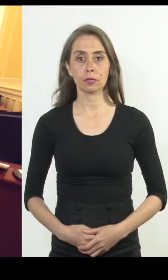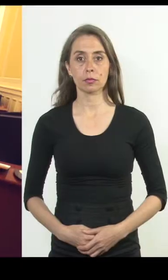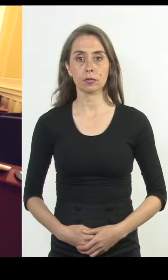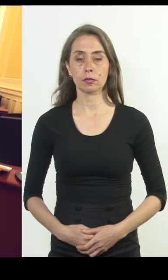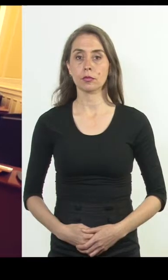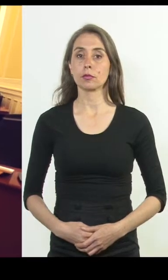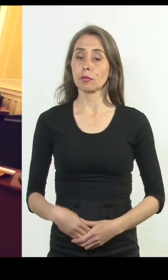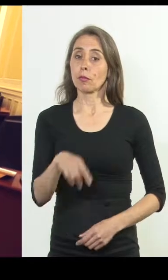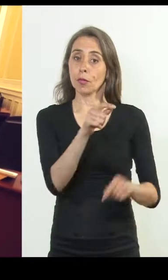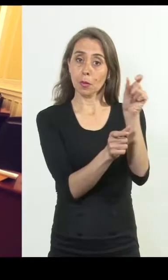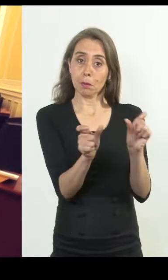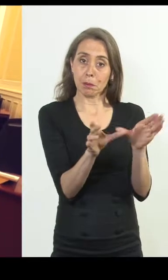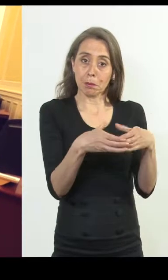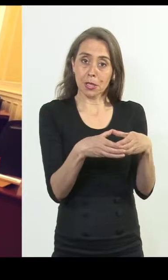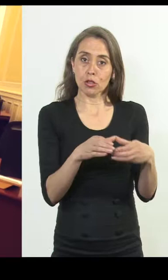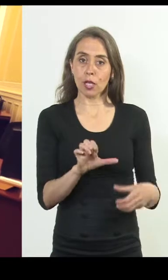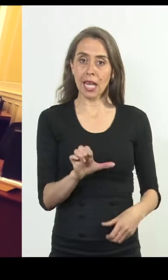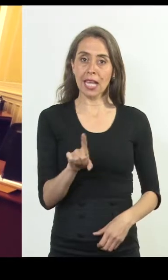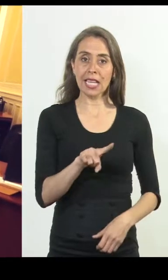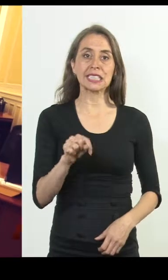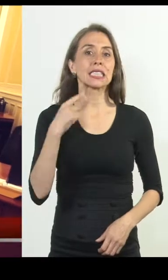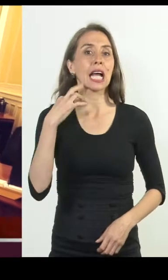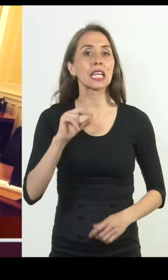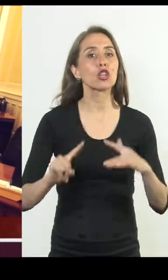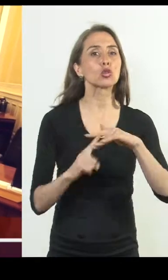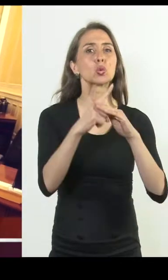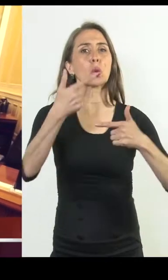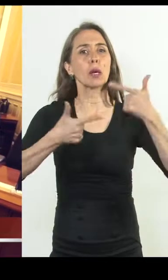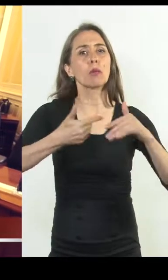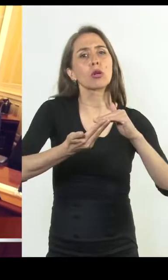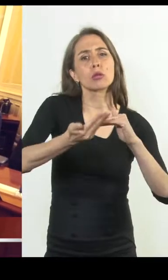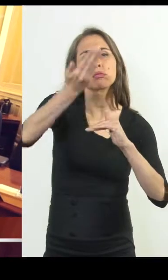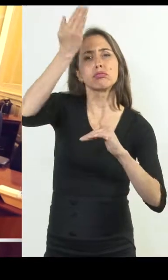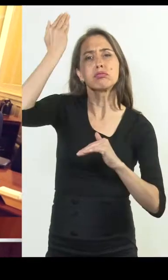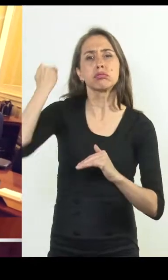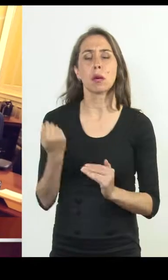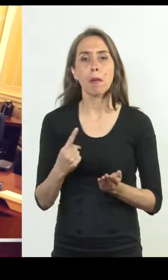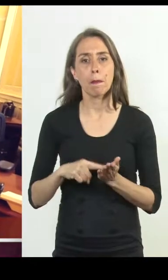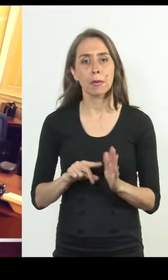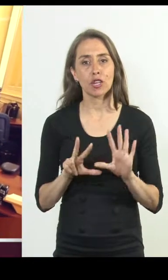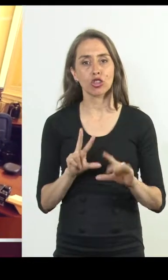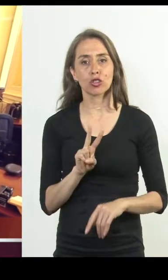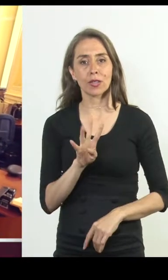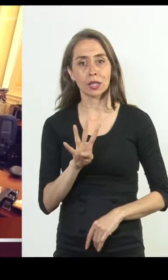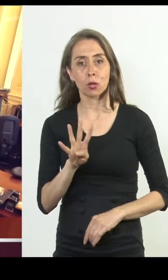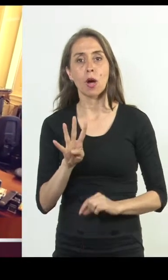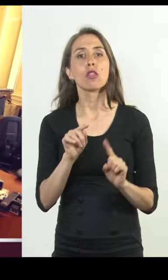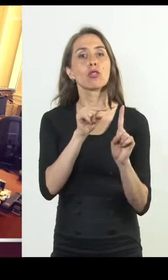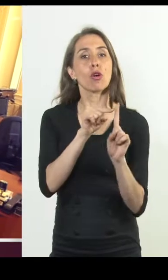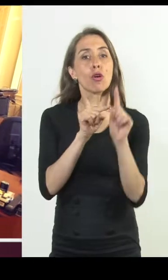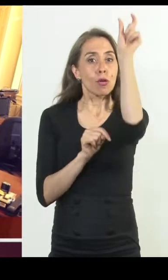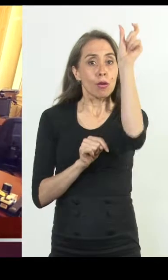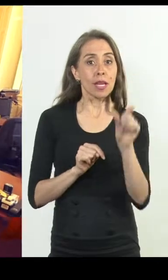Los estanqueros surgen a la vida política por allá, por el año 1824, en torno a la figura de Diego